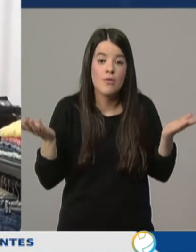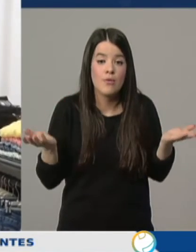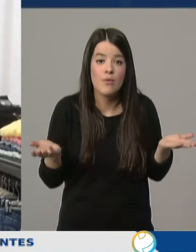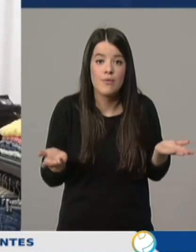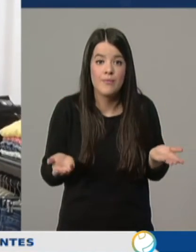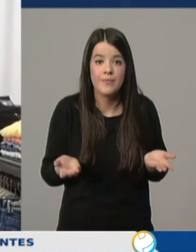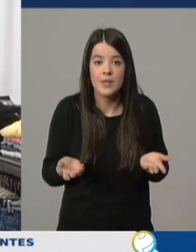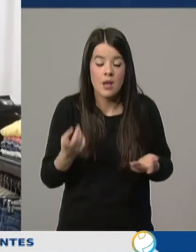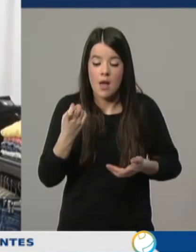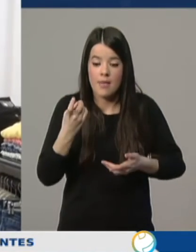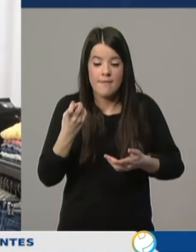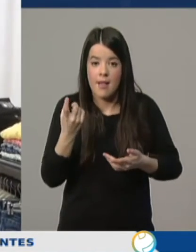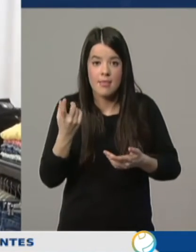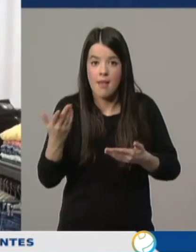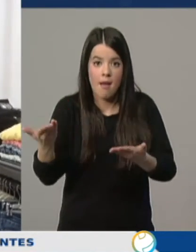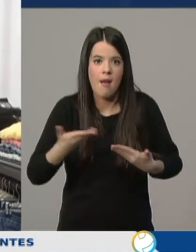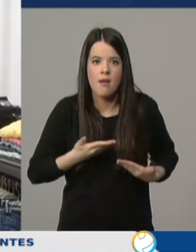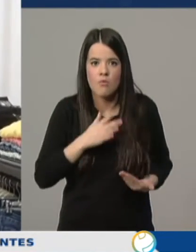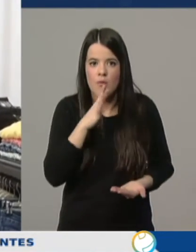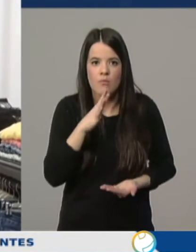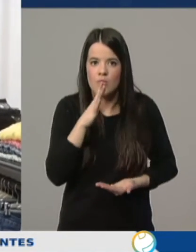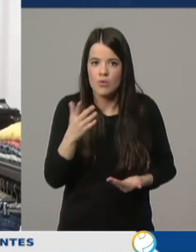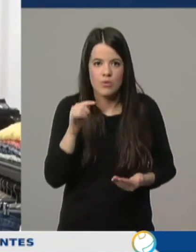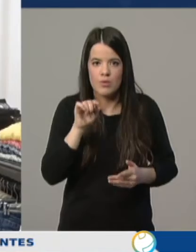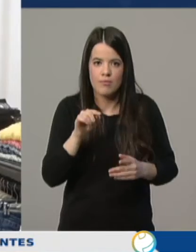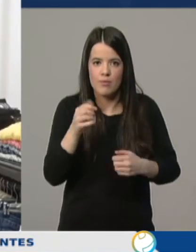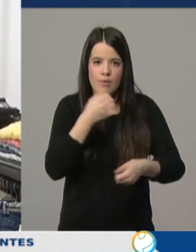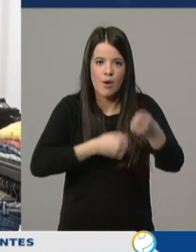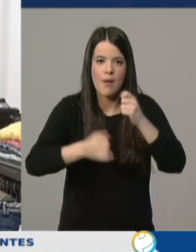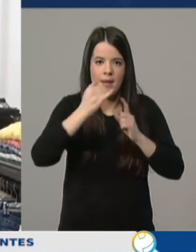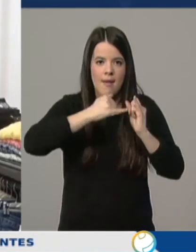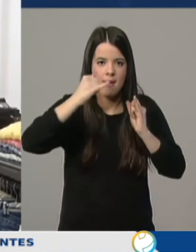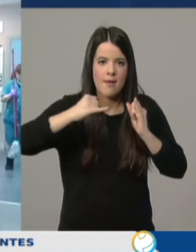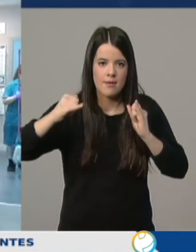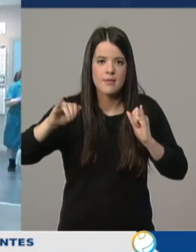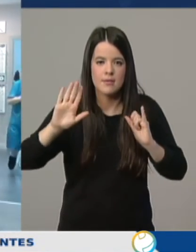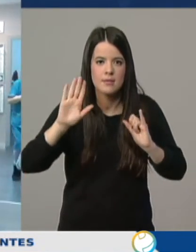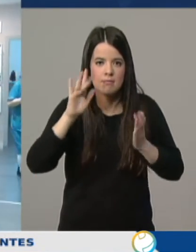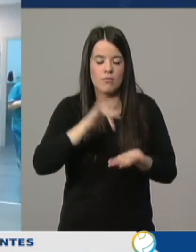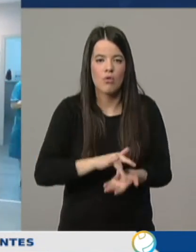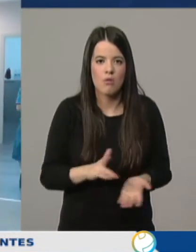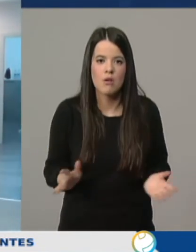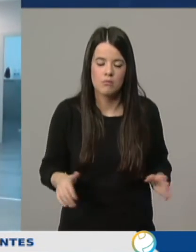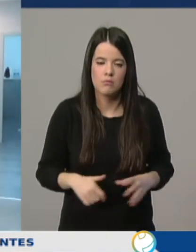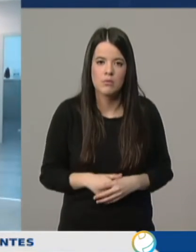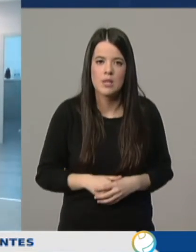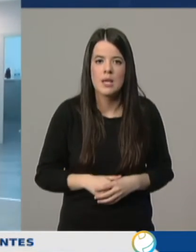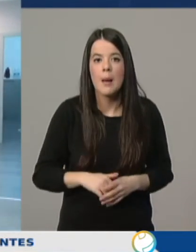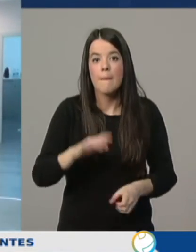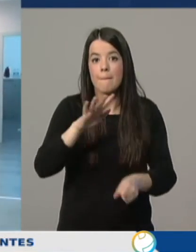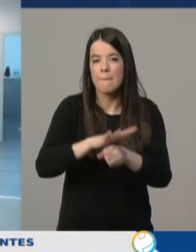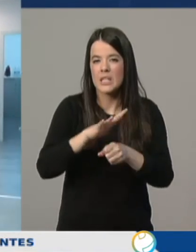que se va a necesitar ayuda, porque de esto va a ser una crisis tremenda. Sobre todo a partir del